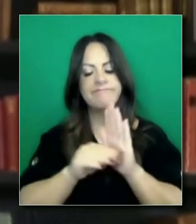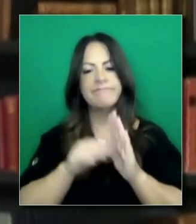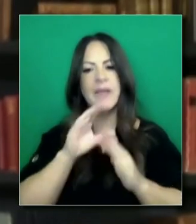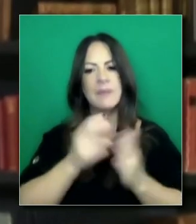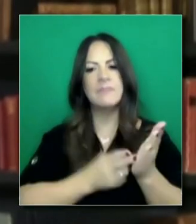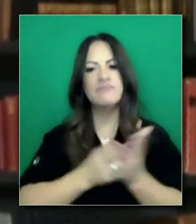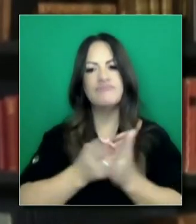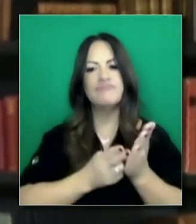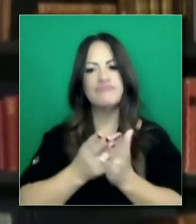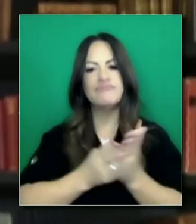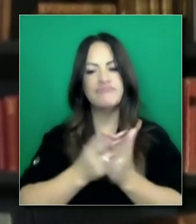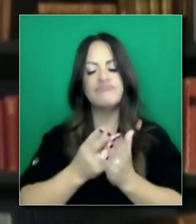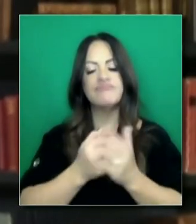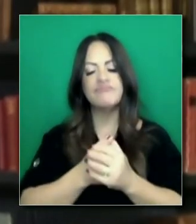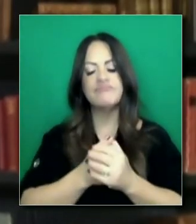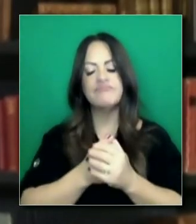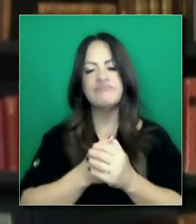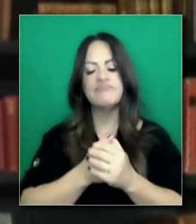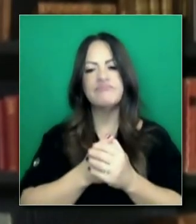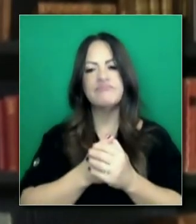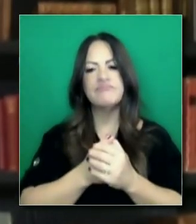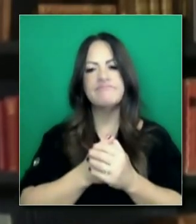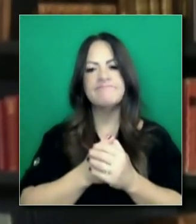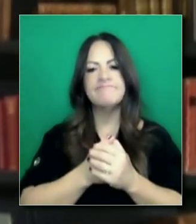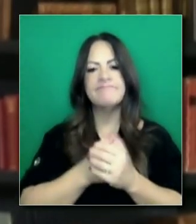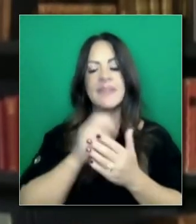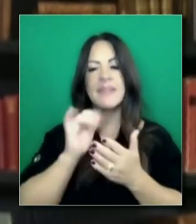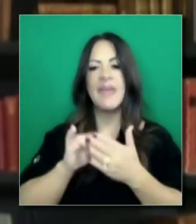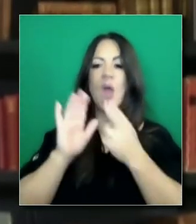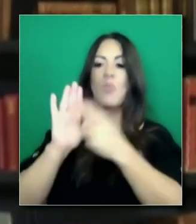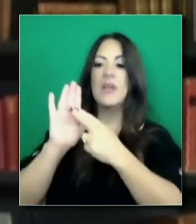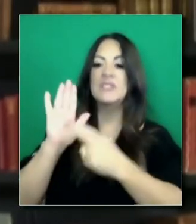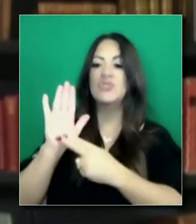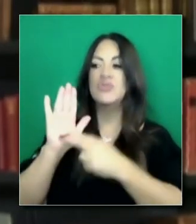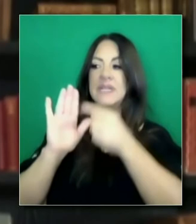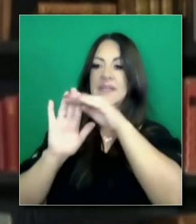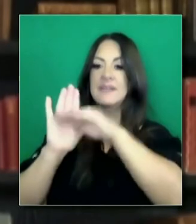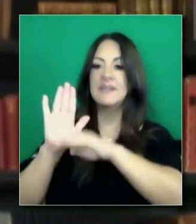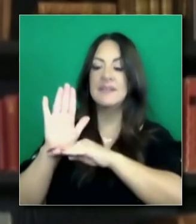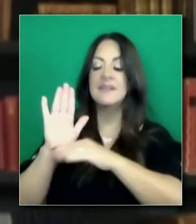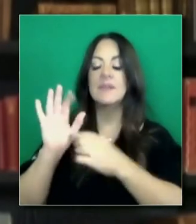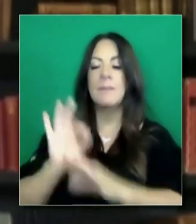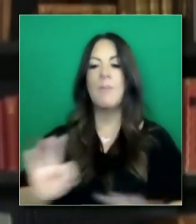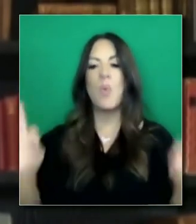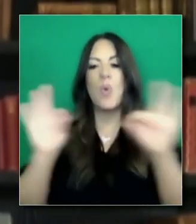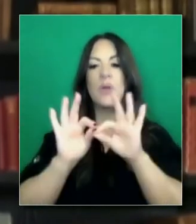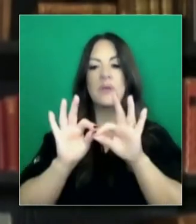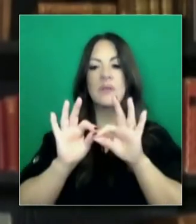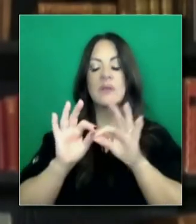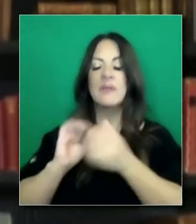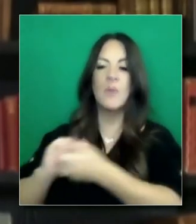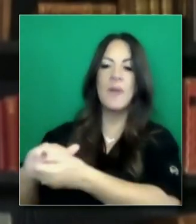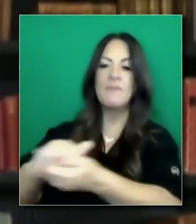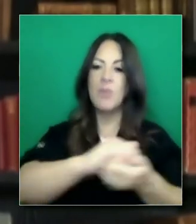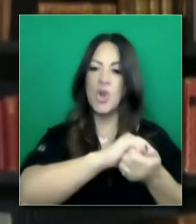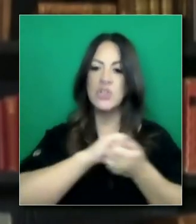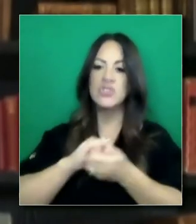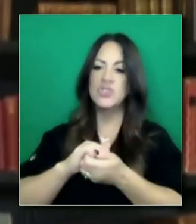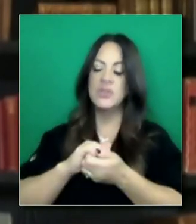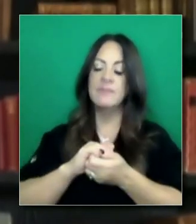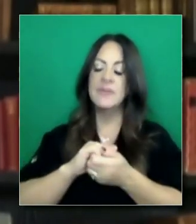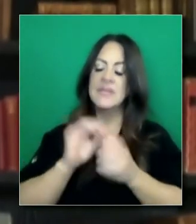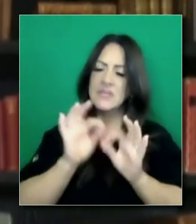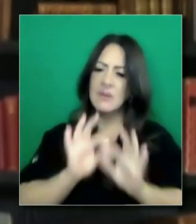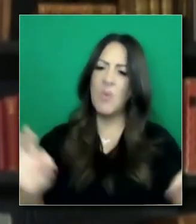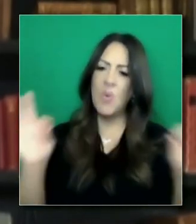más ampliamente allí disponible. De modo que el doctor, como dijo el doctor Ghali, estas colaboraciones